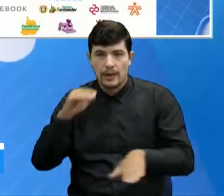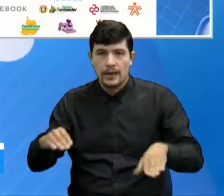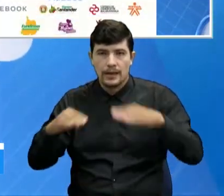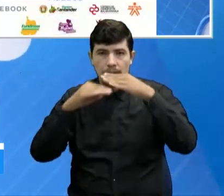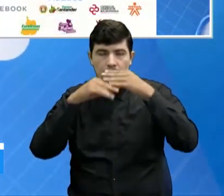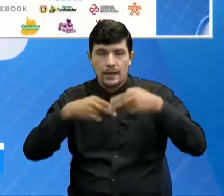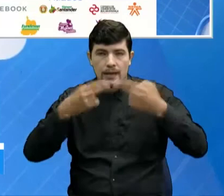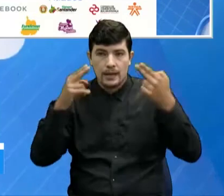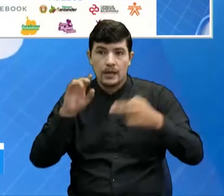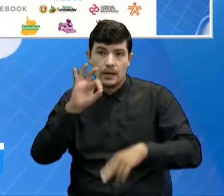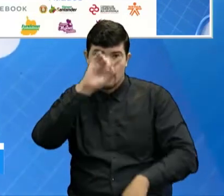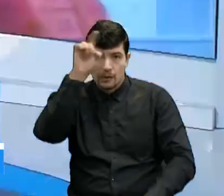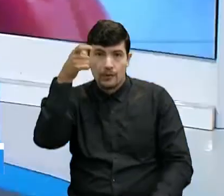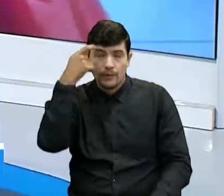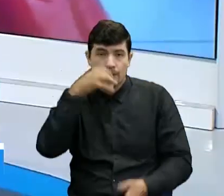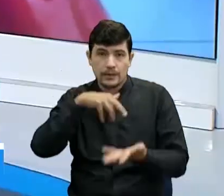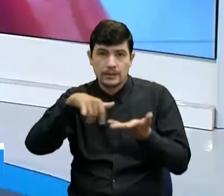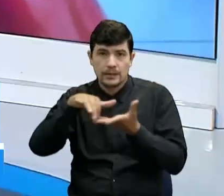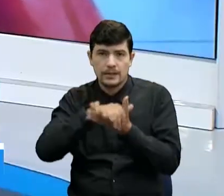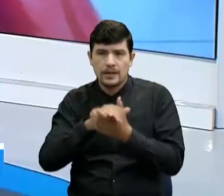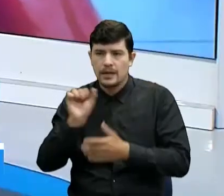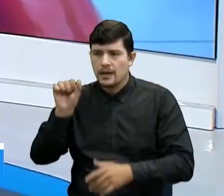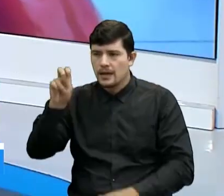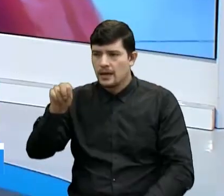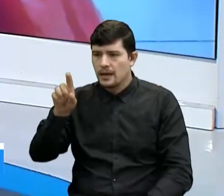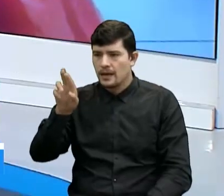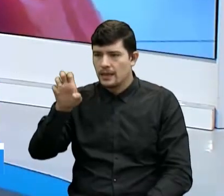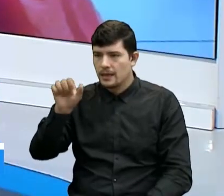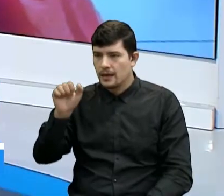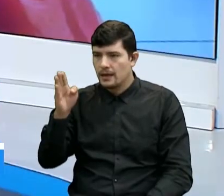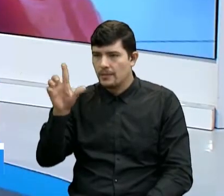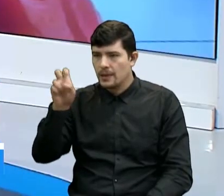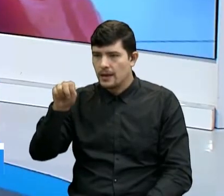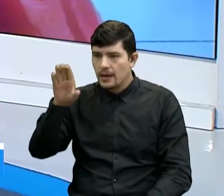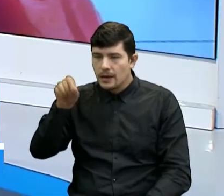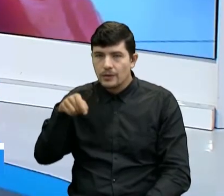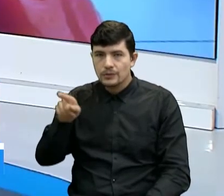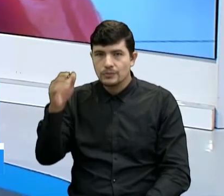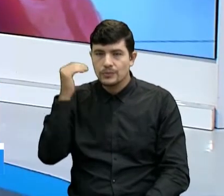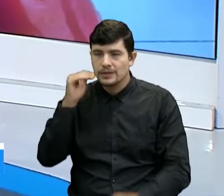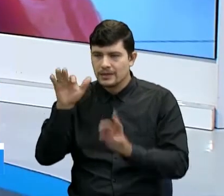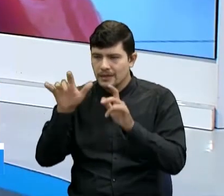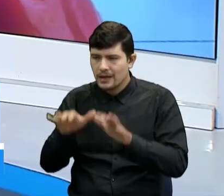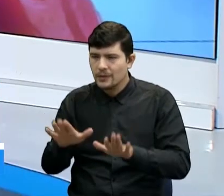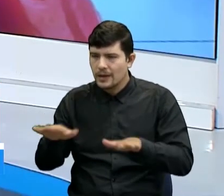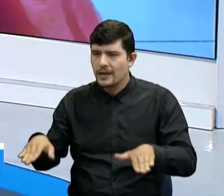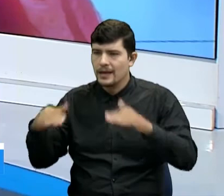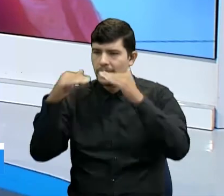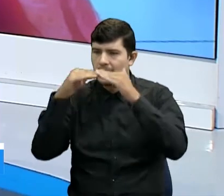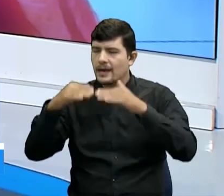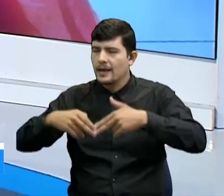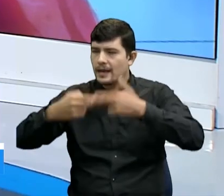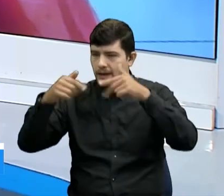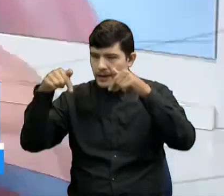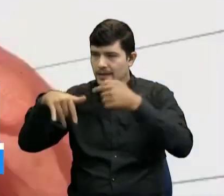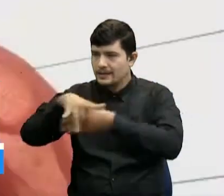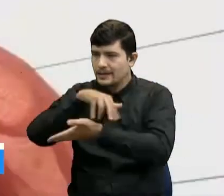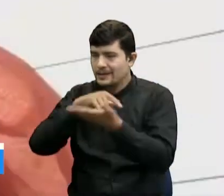Género en la Gobernación de Santander. Andrea Blanco, Secretaría de la Mujer y Equidad de Género en el departamento de Santander. Gracias por estar a esta hora con nosotros.